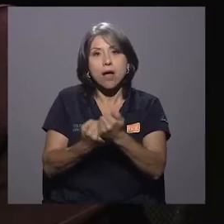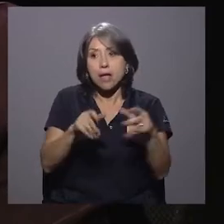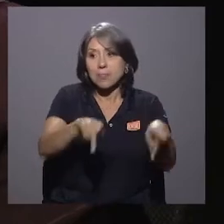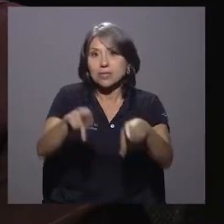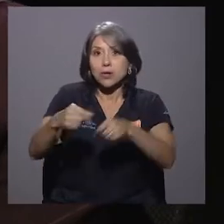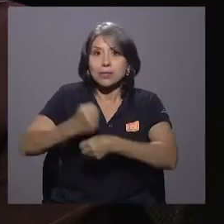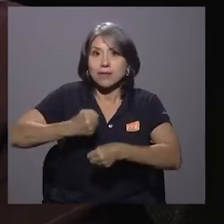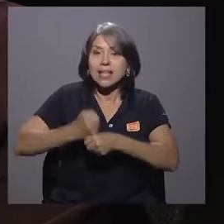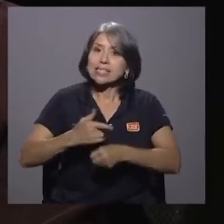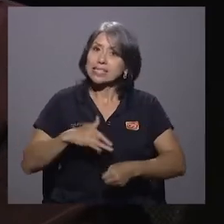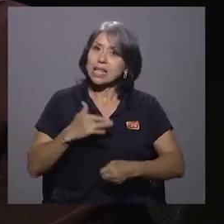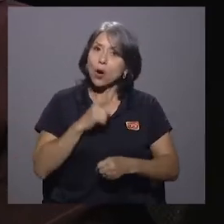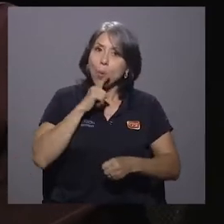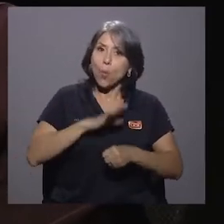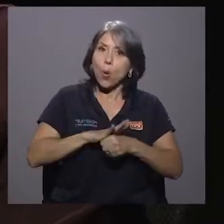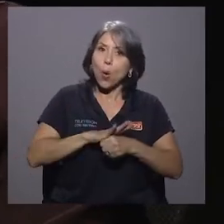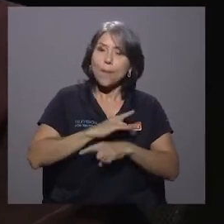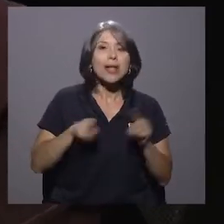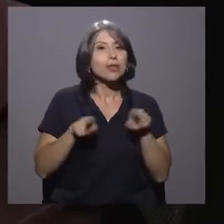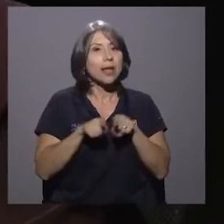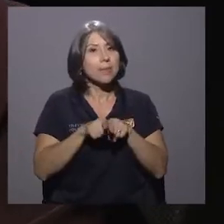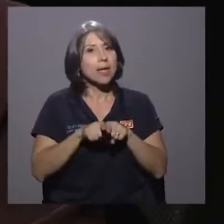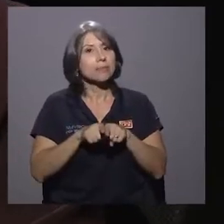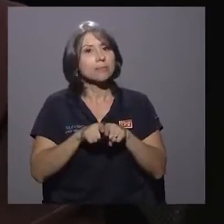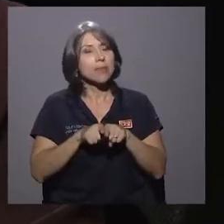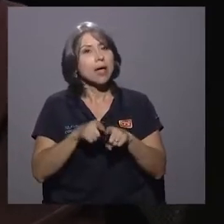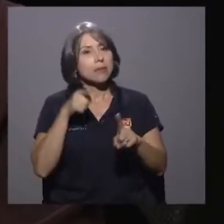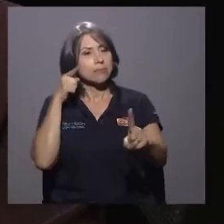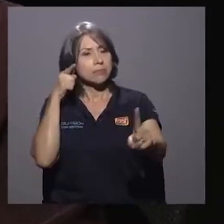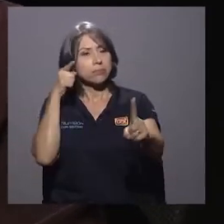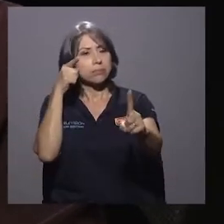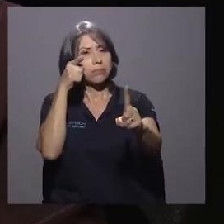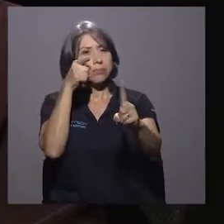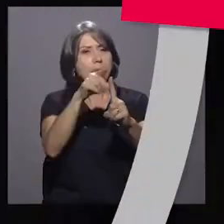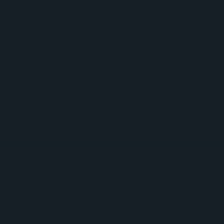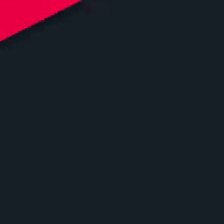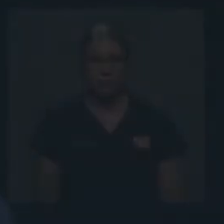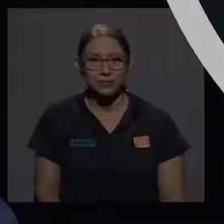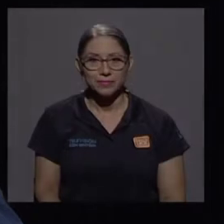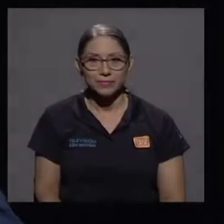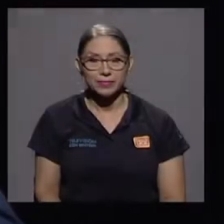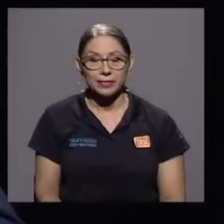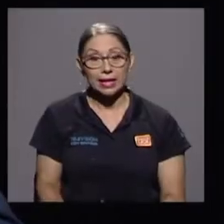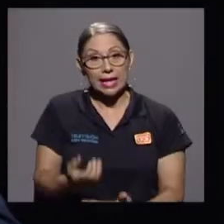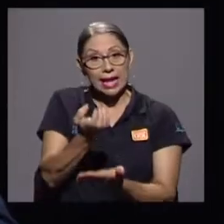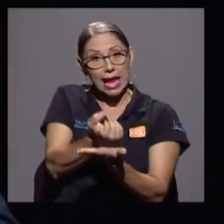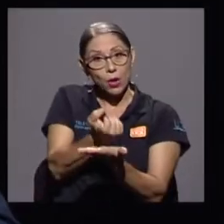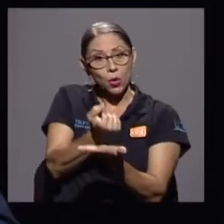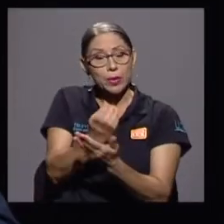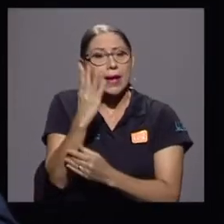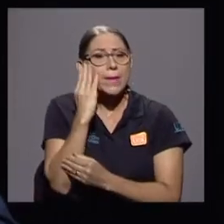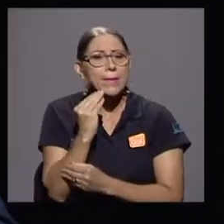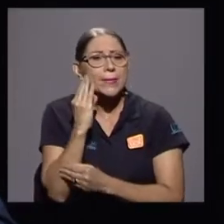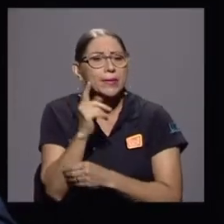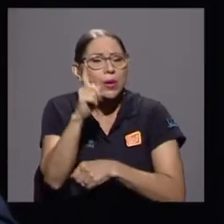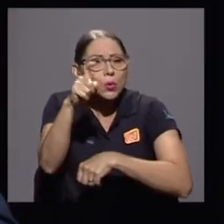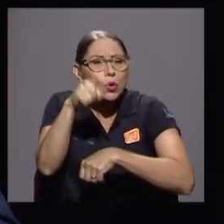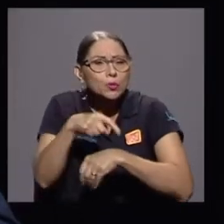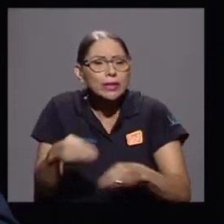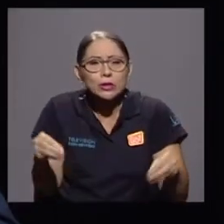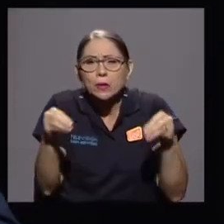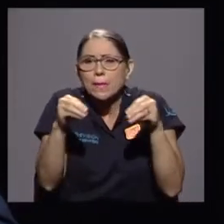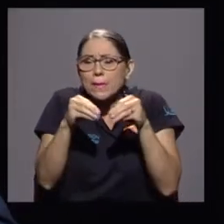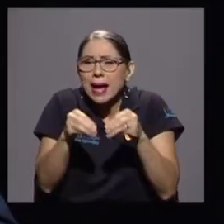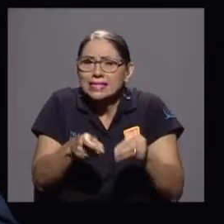sienta comprometido, pero por otro lado cumplir con las metas que están ya señaladas. La economía vive uno de los momentos más